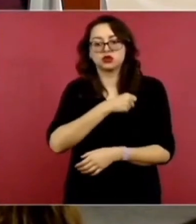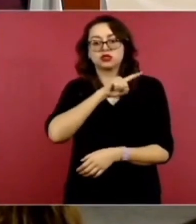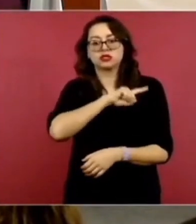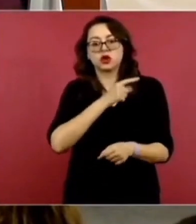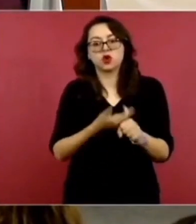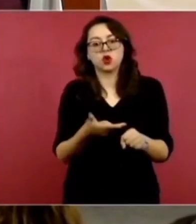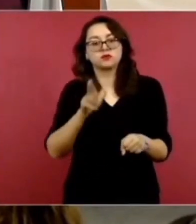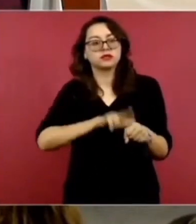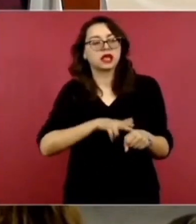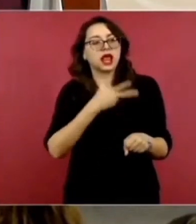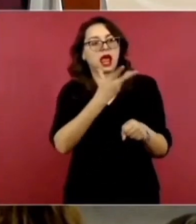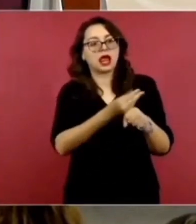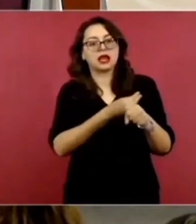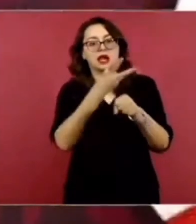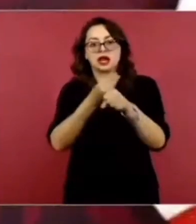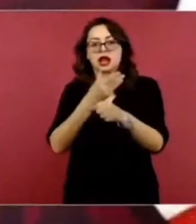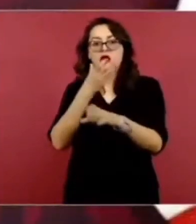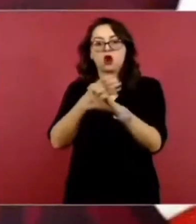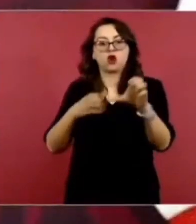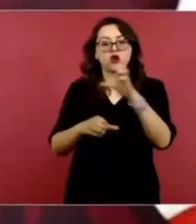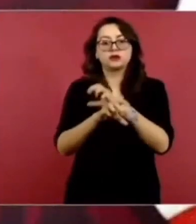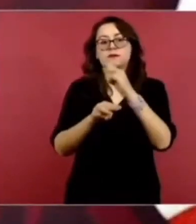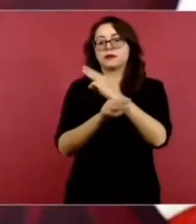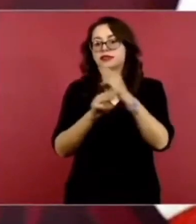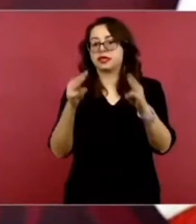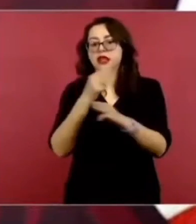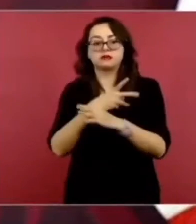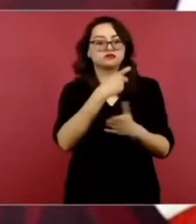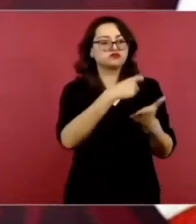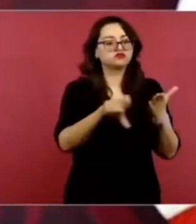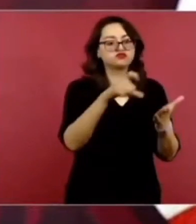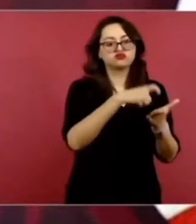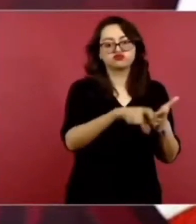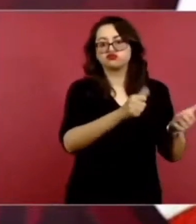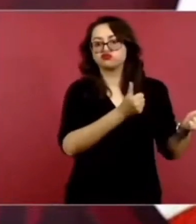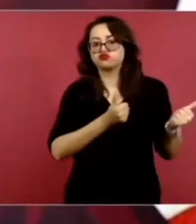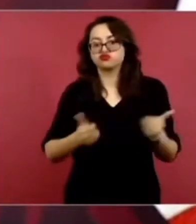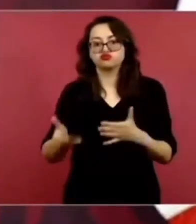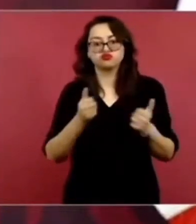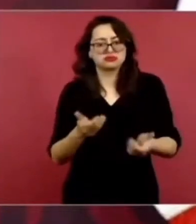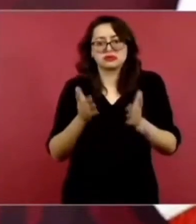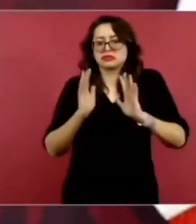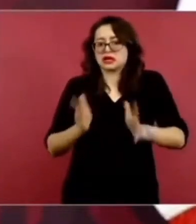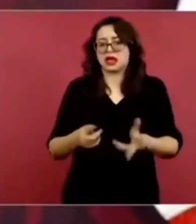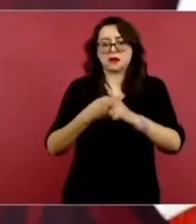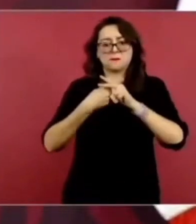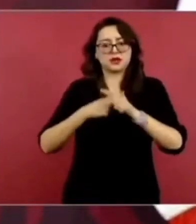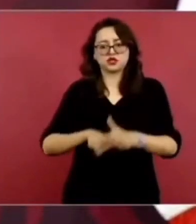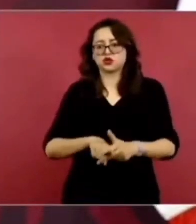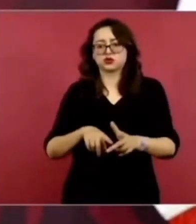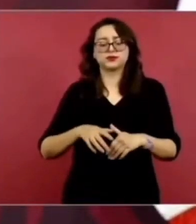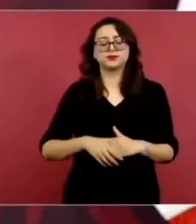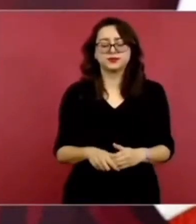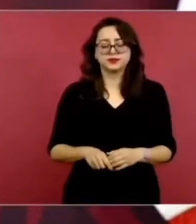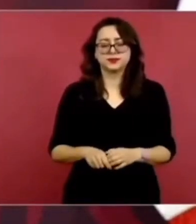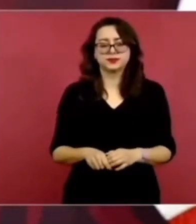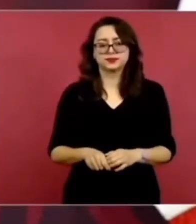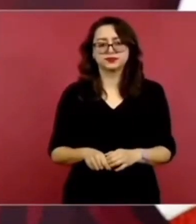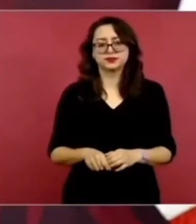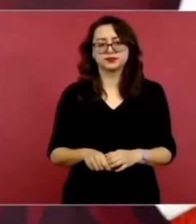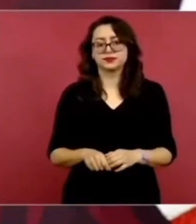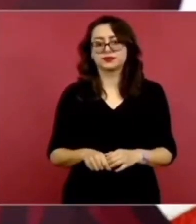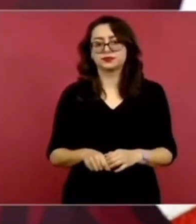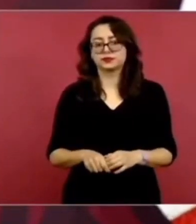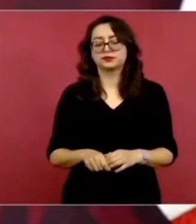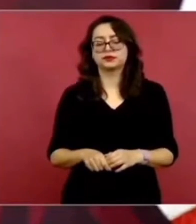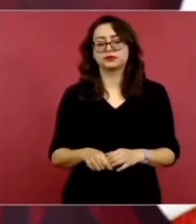hospitales. Se están equipando. Ya es un proceso. Queremos hacer